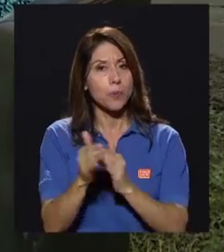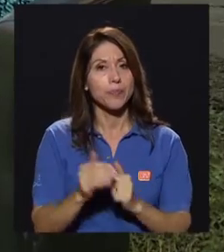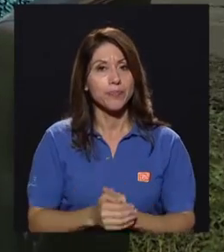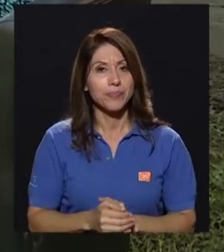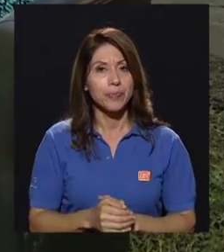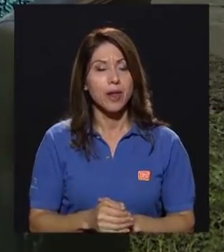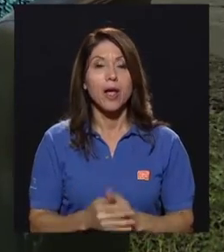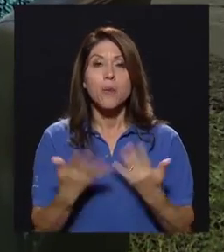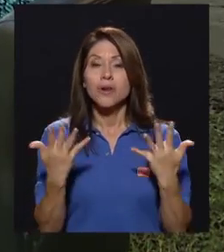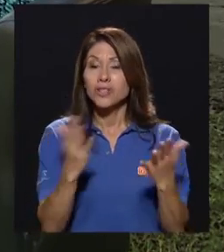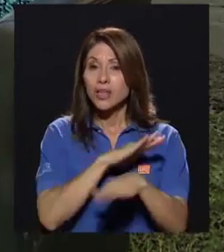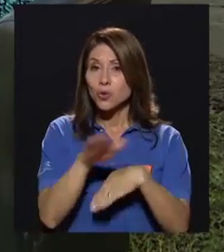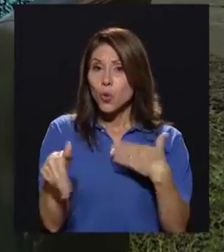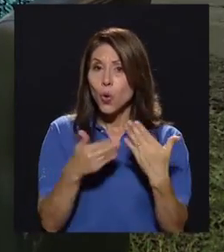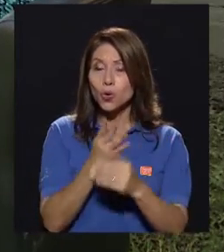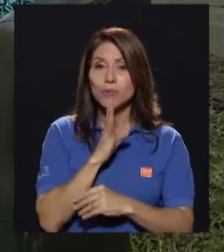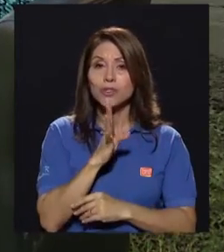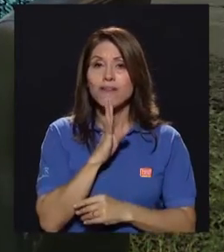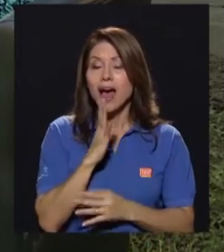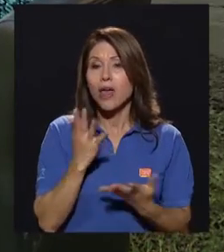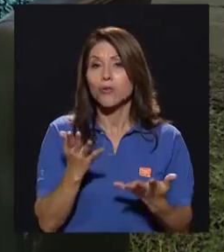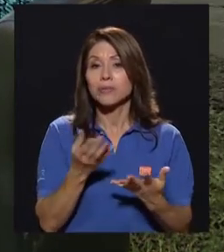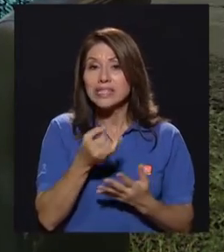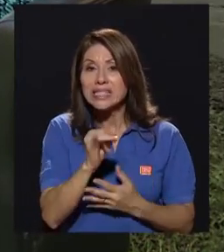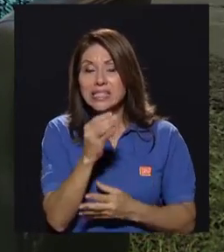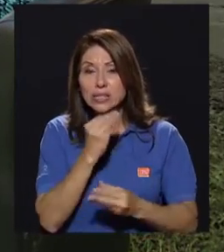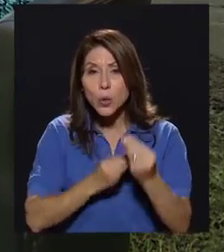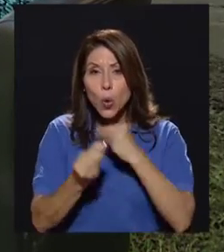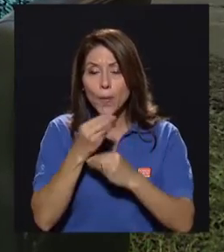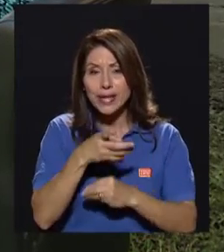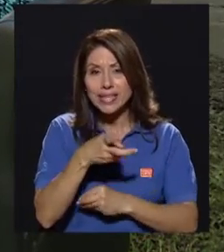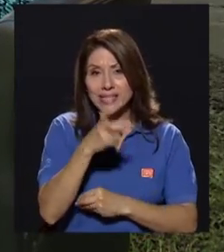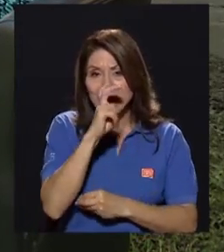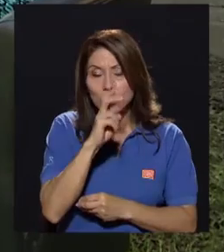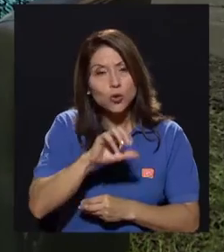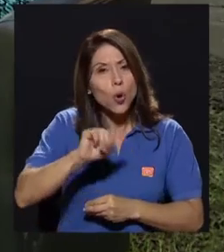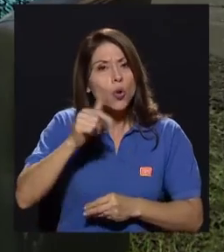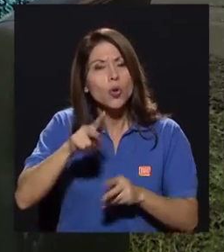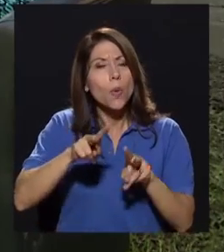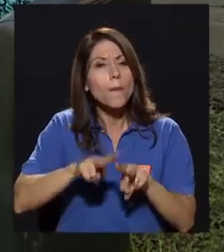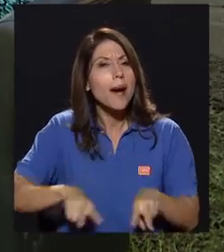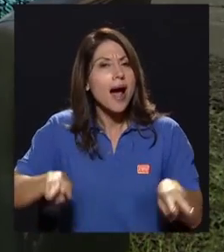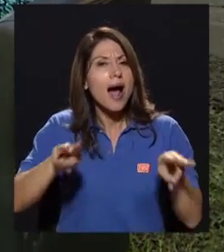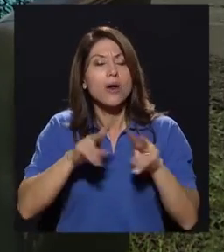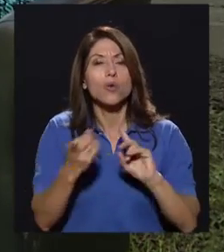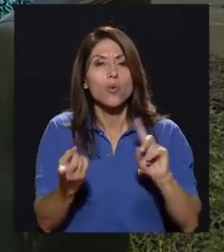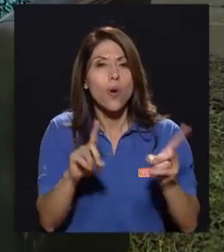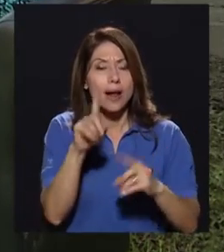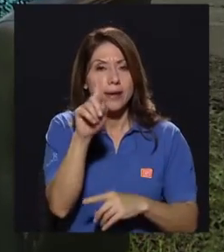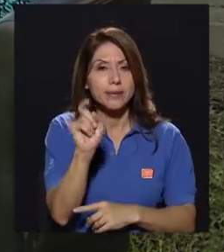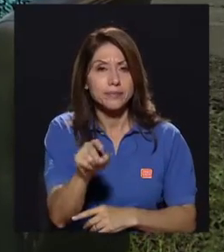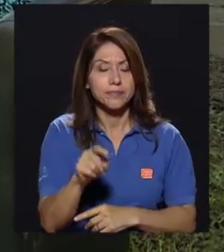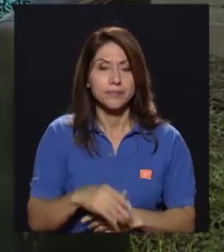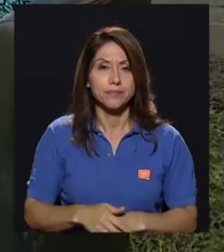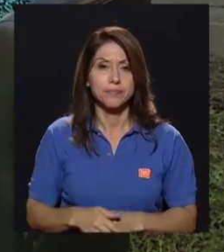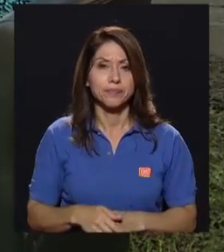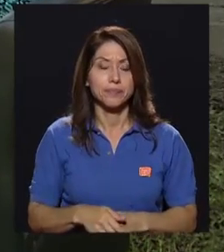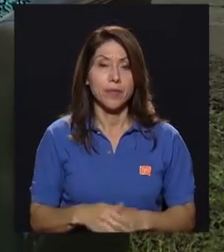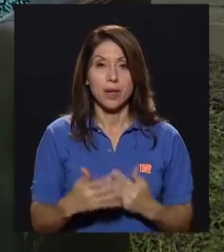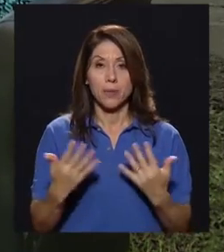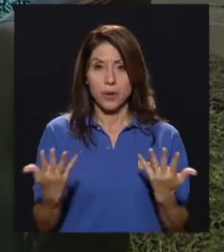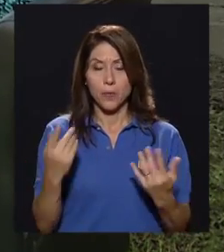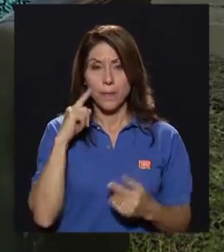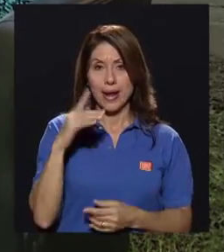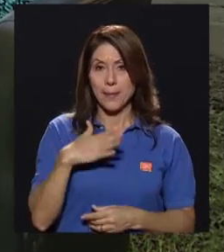hablado, ¿qué otro valor agregado tiene el consumo de insectos para la sociedad costarricense? Bueno, uno de los primeros